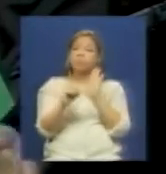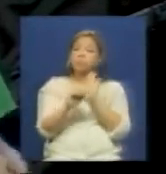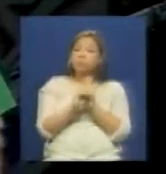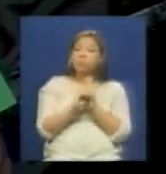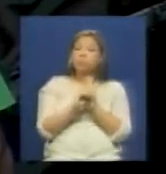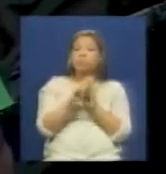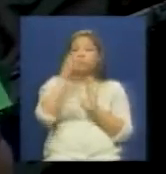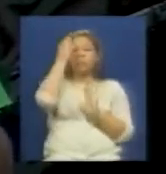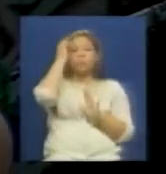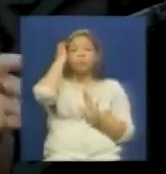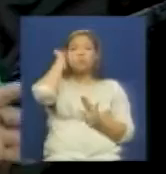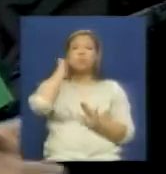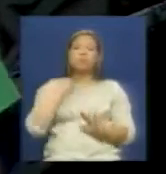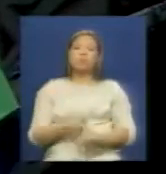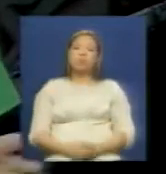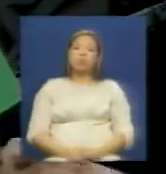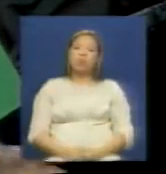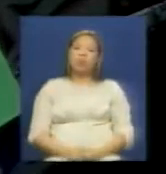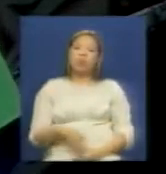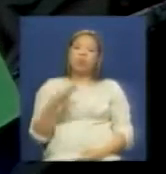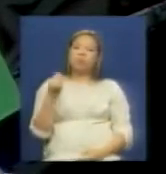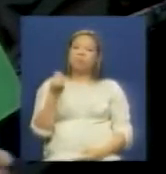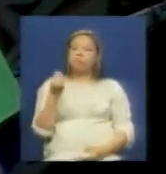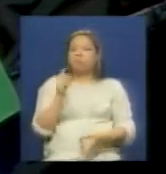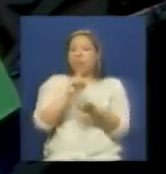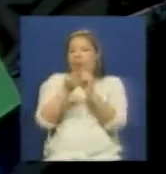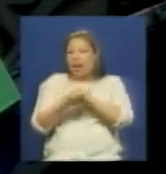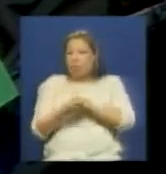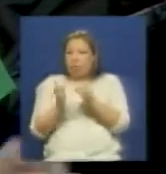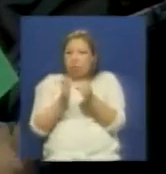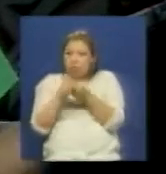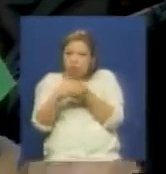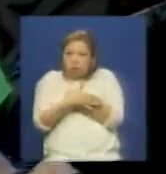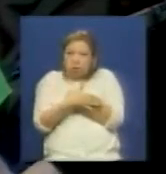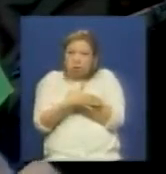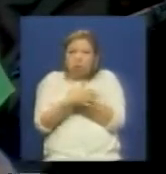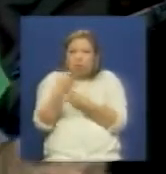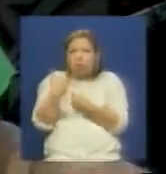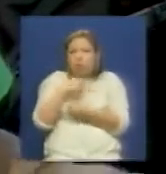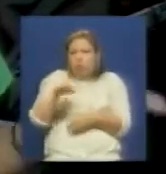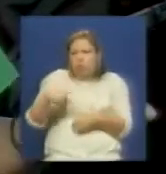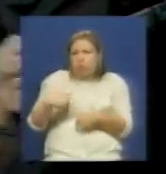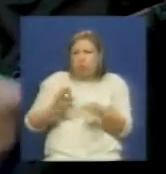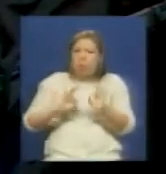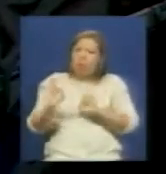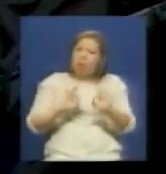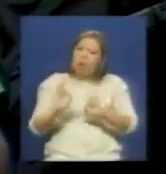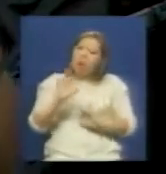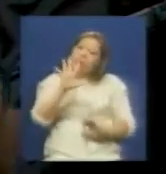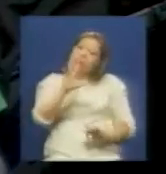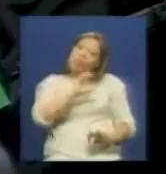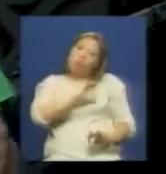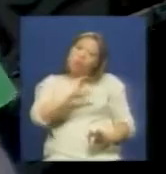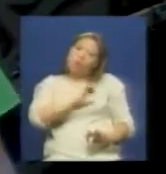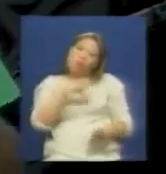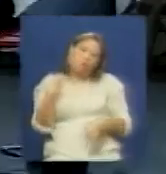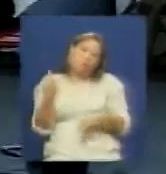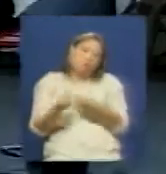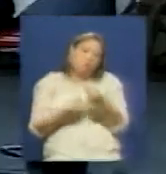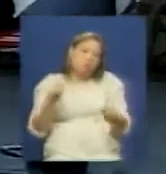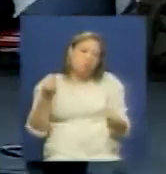digamos hacer esas cosas esos cambios ¿cómo estamos preparados nosotros? ¿qué pasaría si el 5 de enero ellos vienen con todo